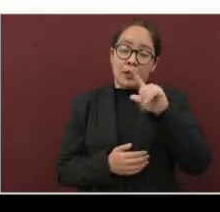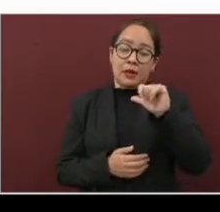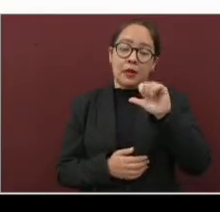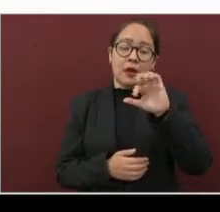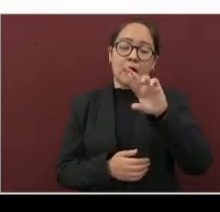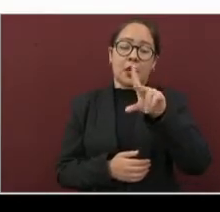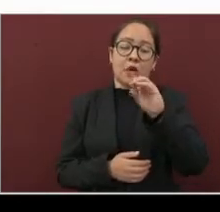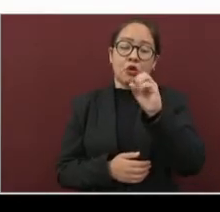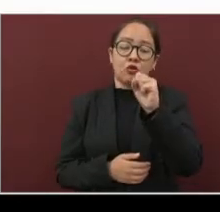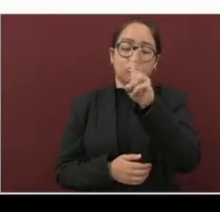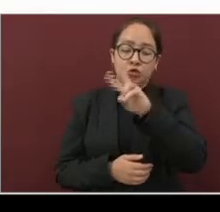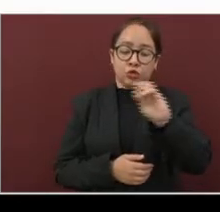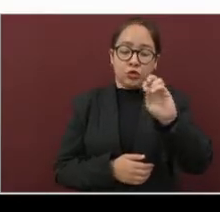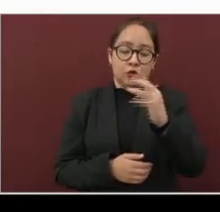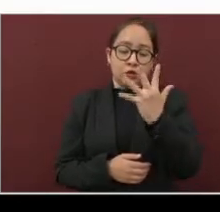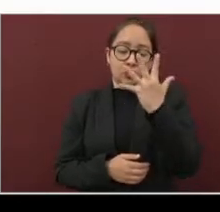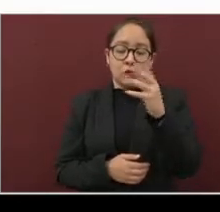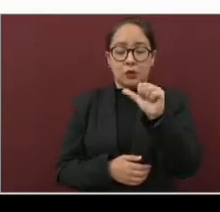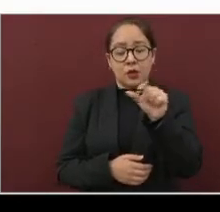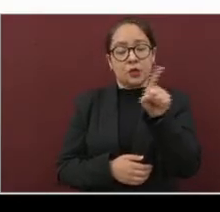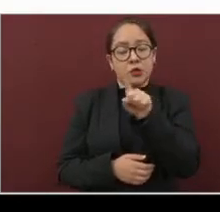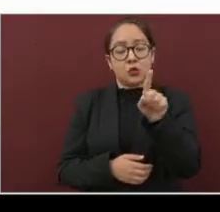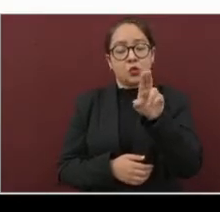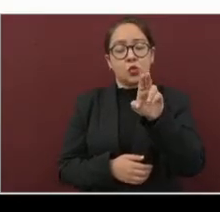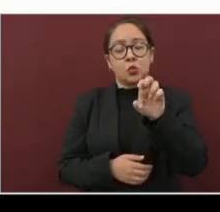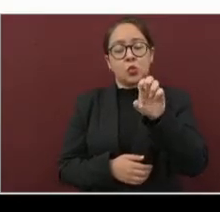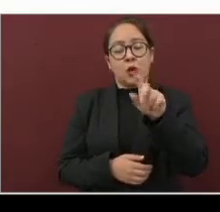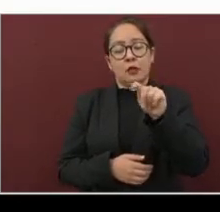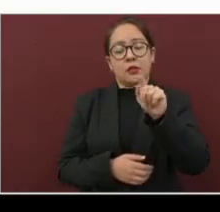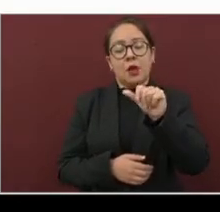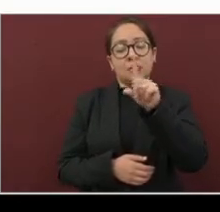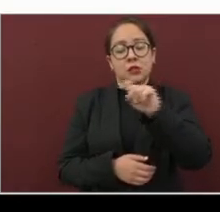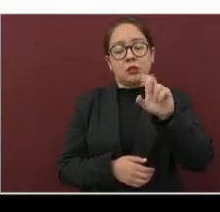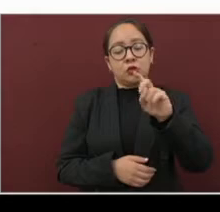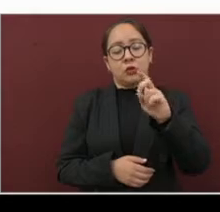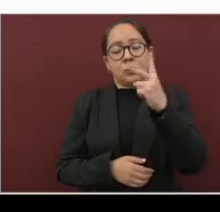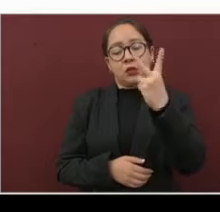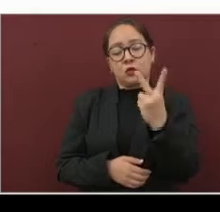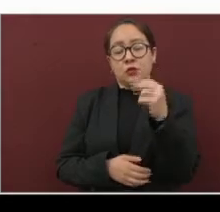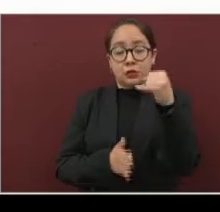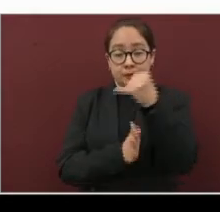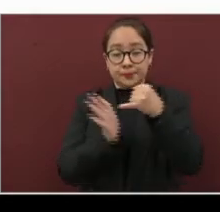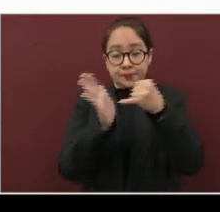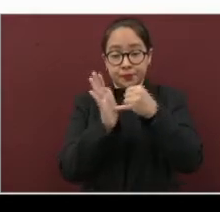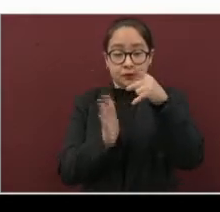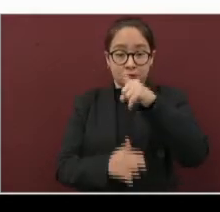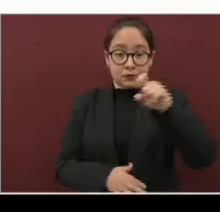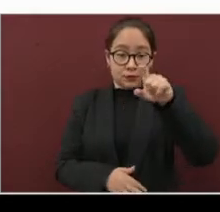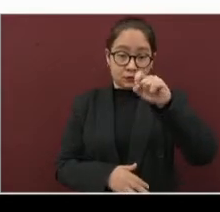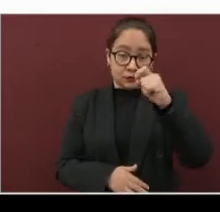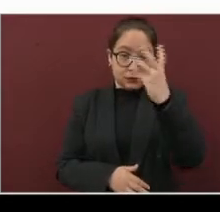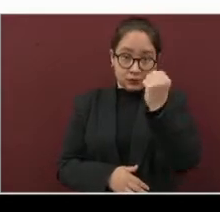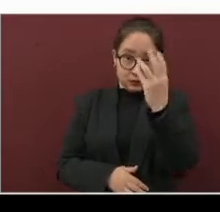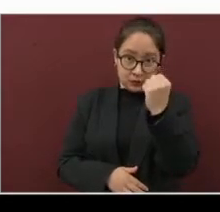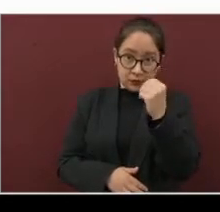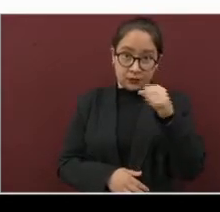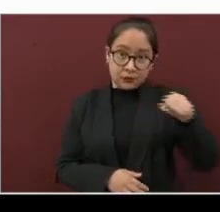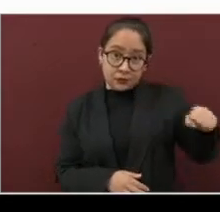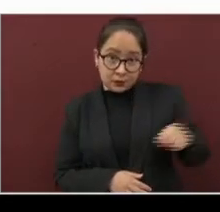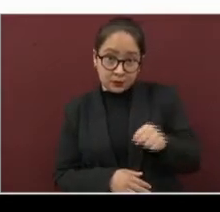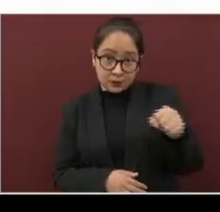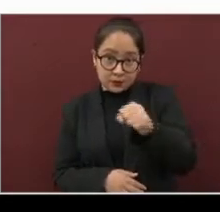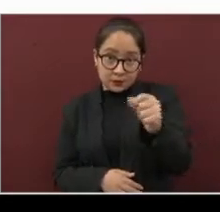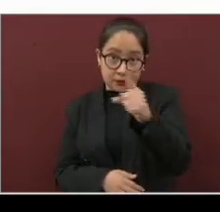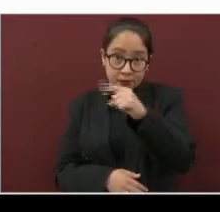205. José Azueta, 132. Isla, 129. Santiago Tuxtla,